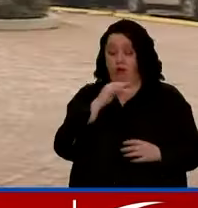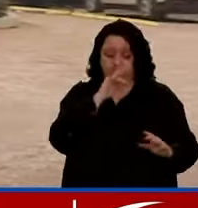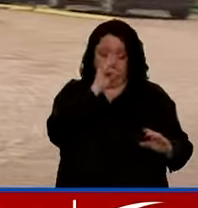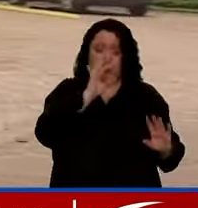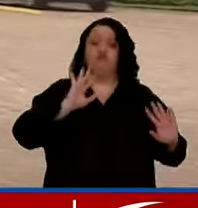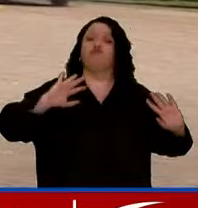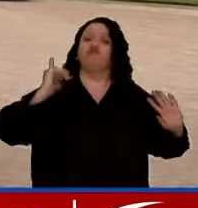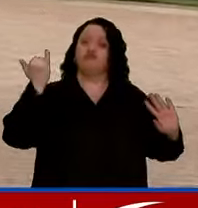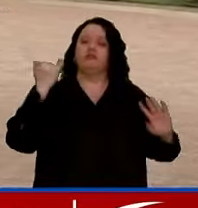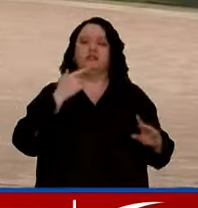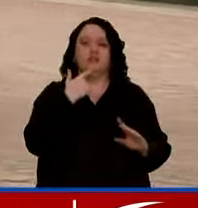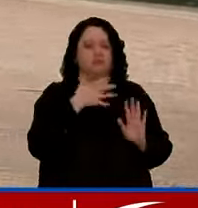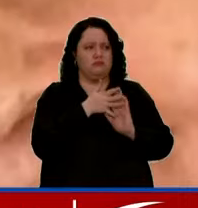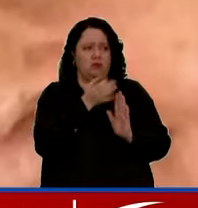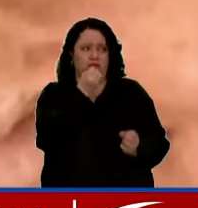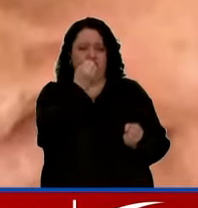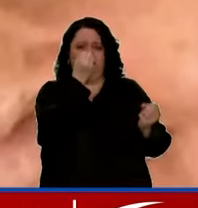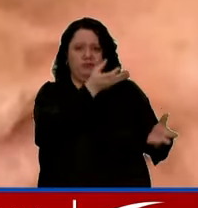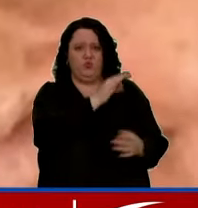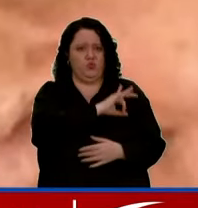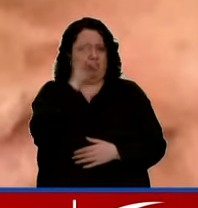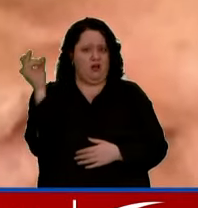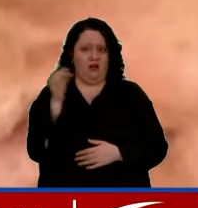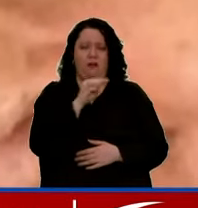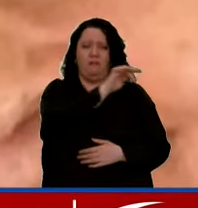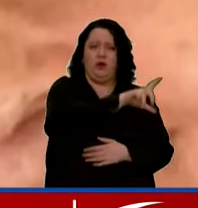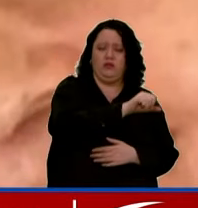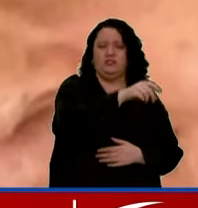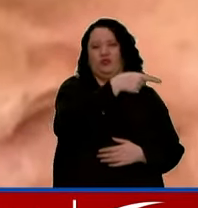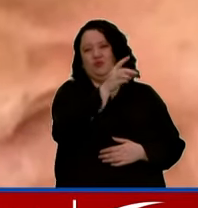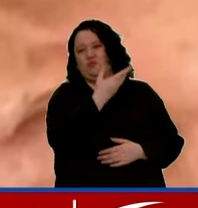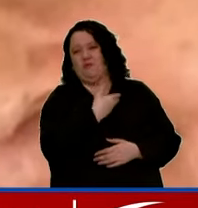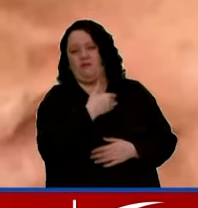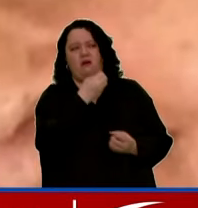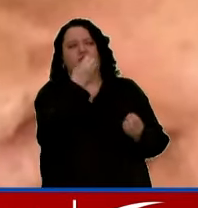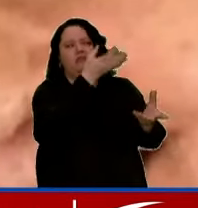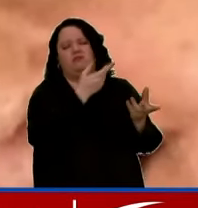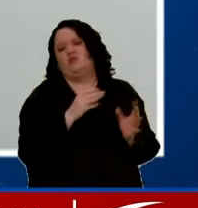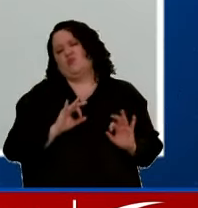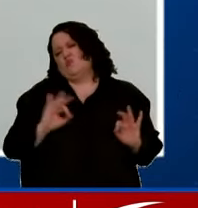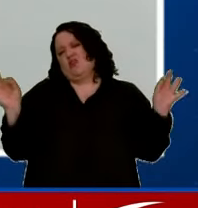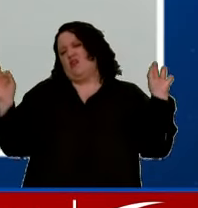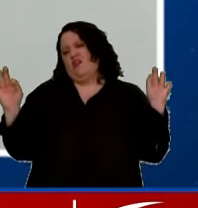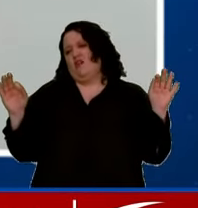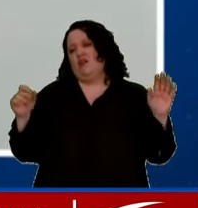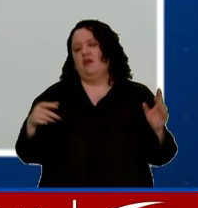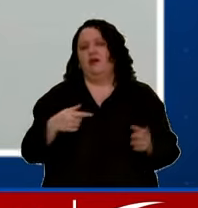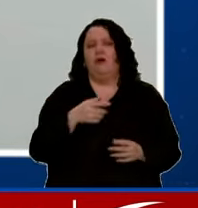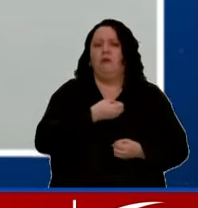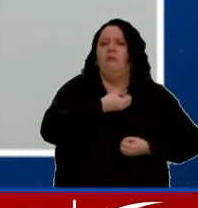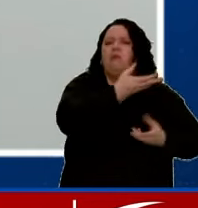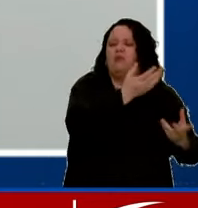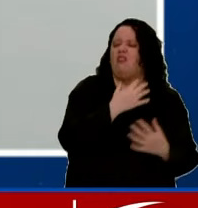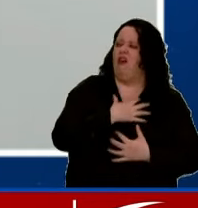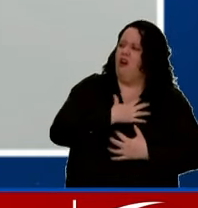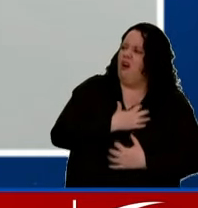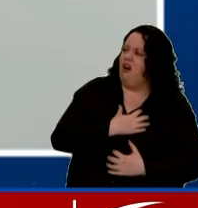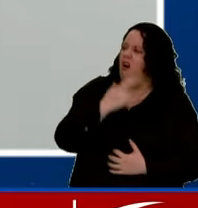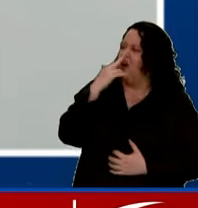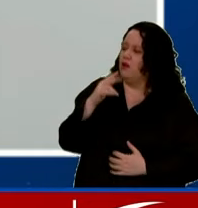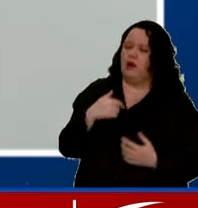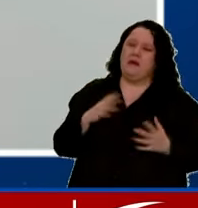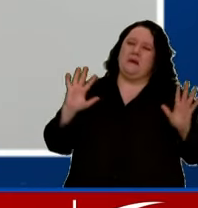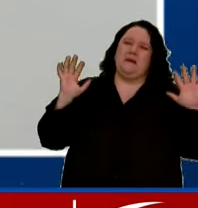juramento aseguró que nunca le contó eso ni a Mauricio ni a su mamá Marlene Hernández. Para que ella no sintiera ese dolor por ese hijo,